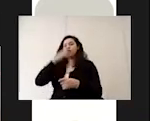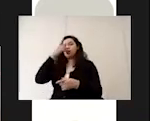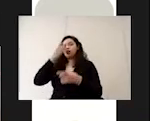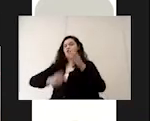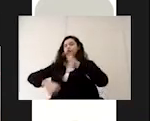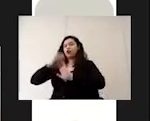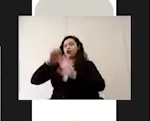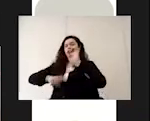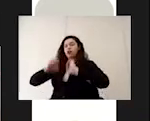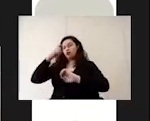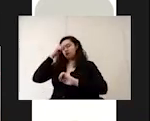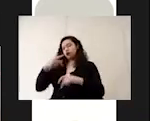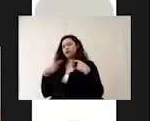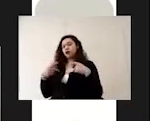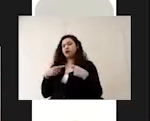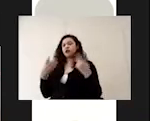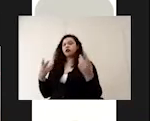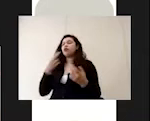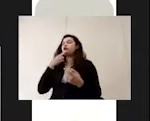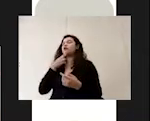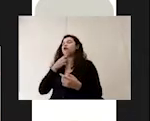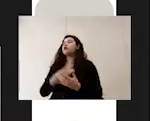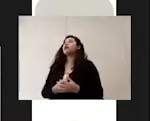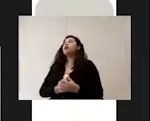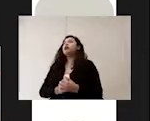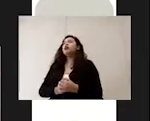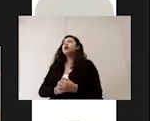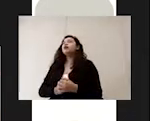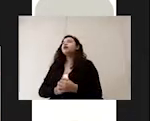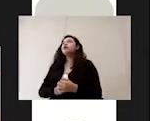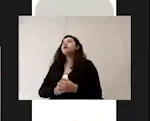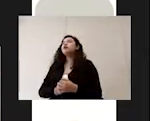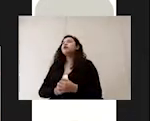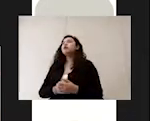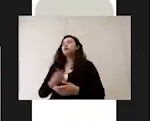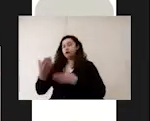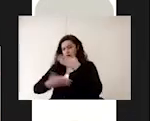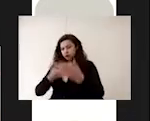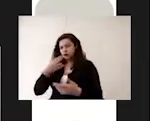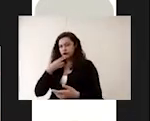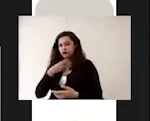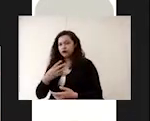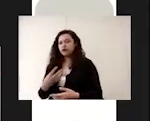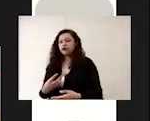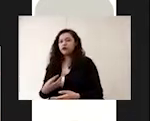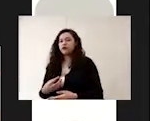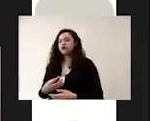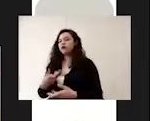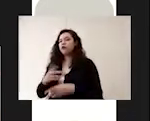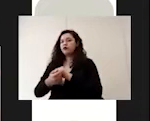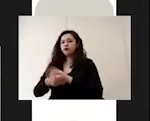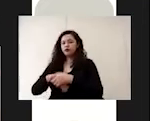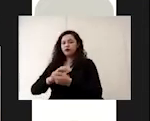la persona que utiliza este este servicio pueda desinfectarse las manos